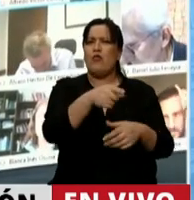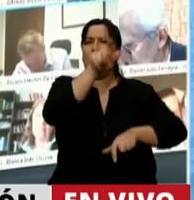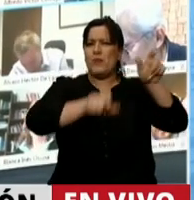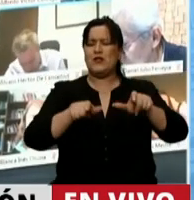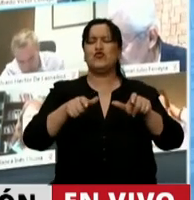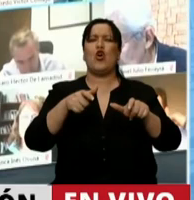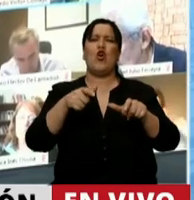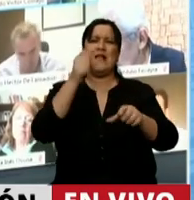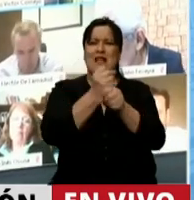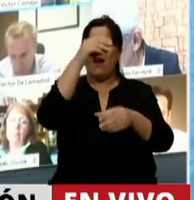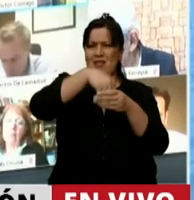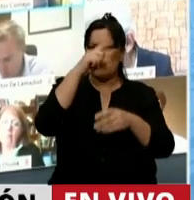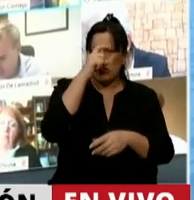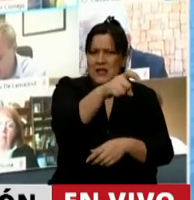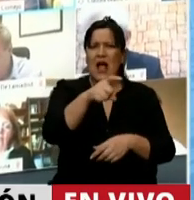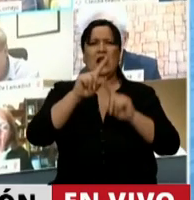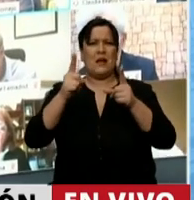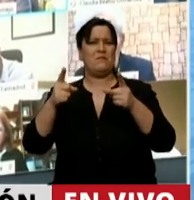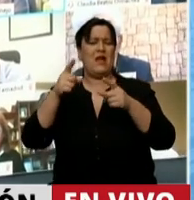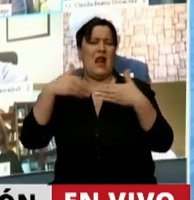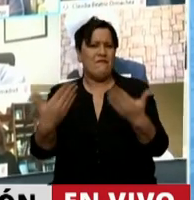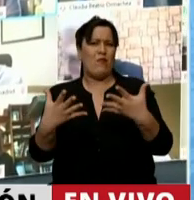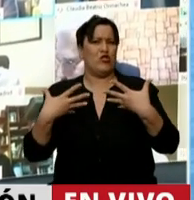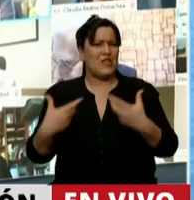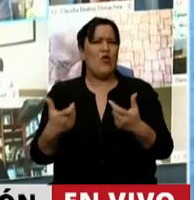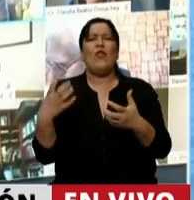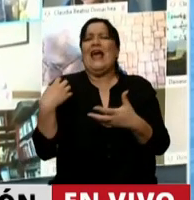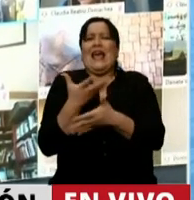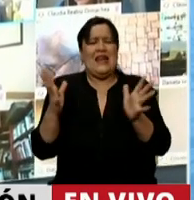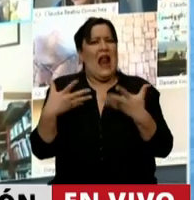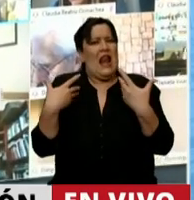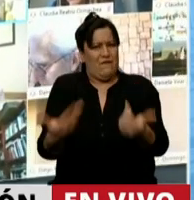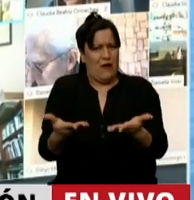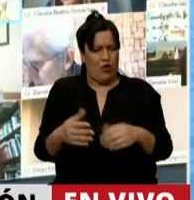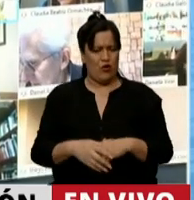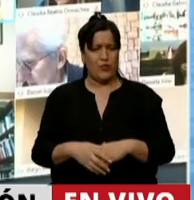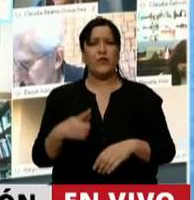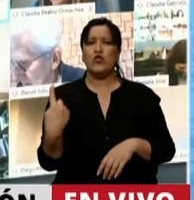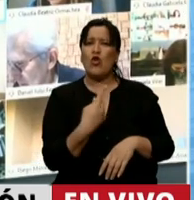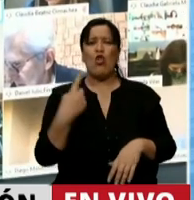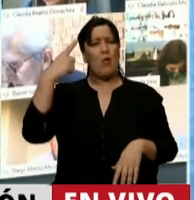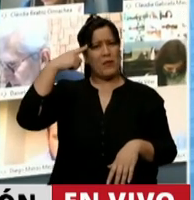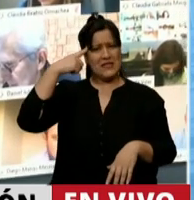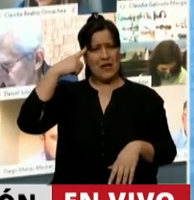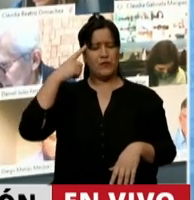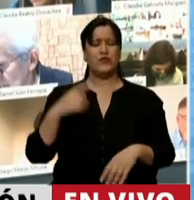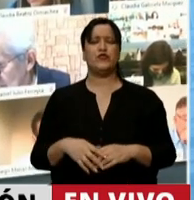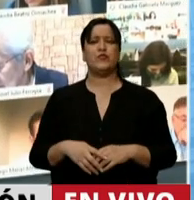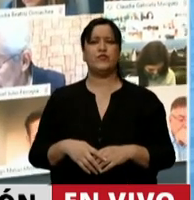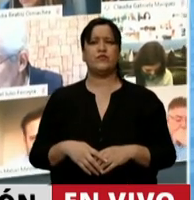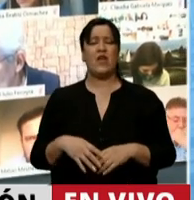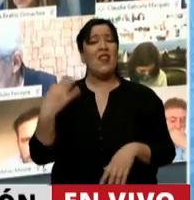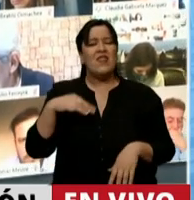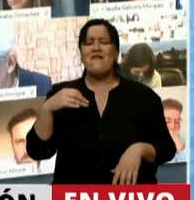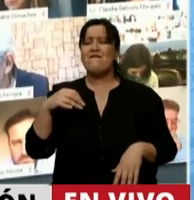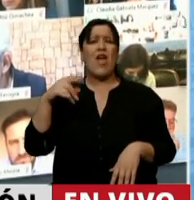trabajadores y trabajadoras de la salud pública, de la salud en general. Y pensamos que lo que tenemos que